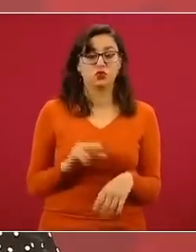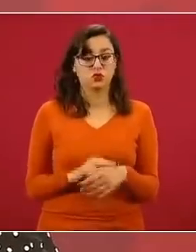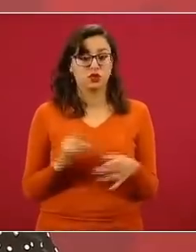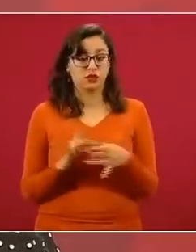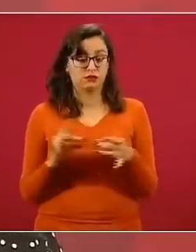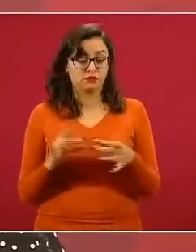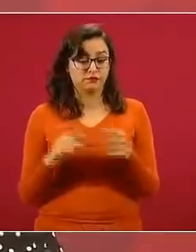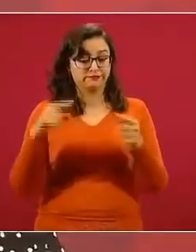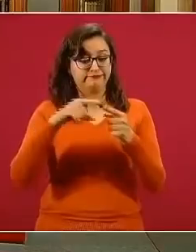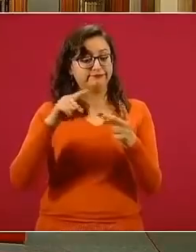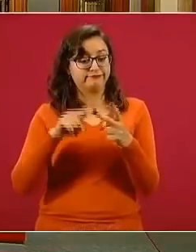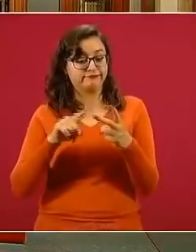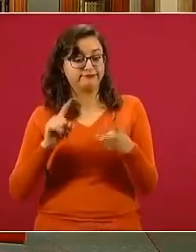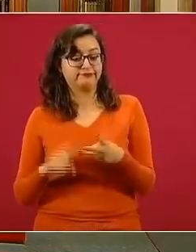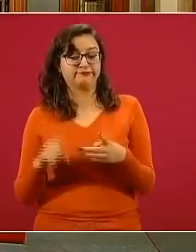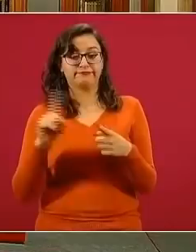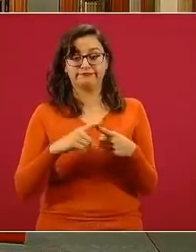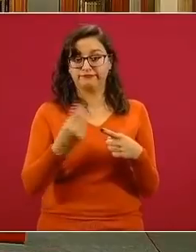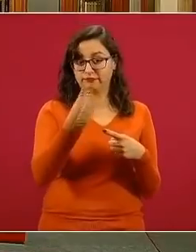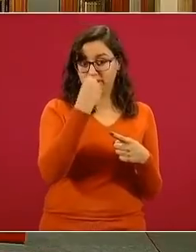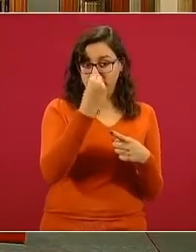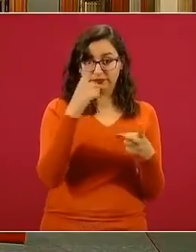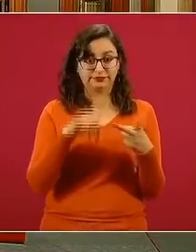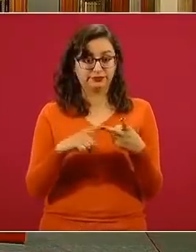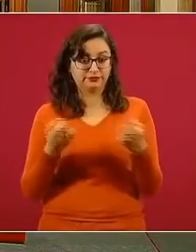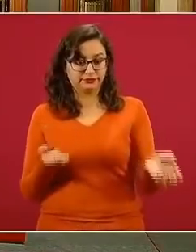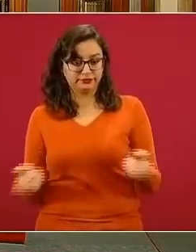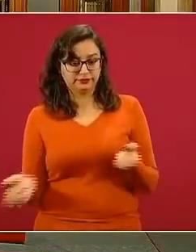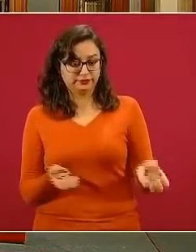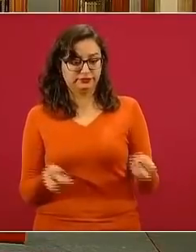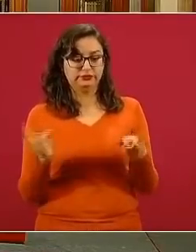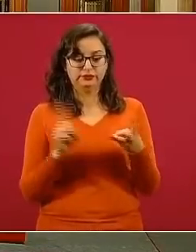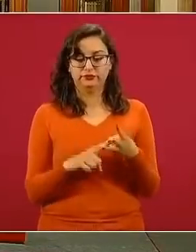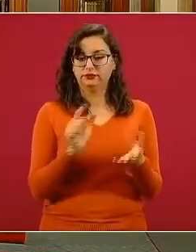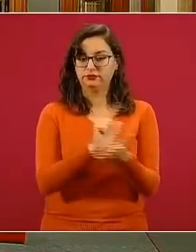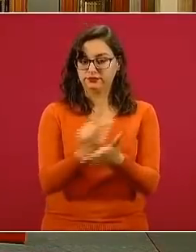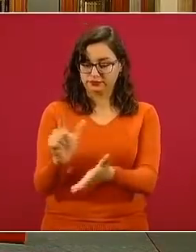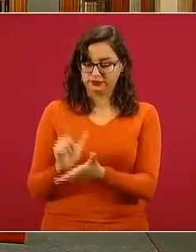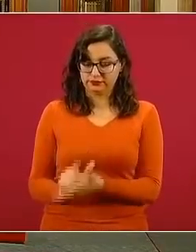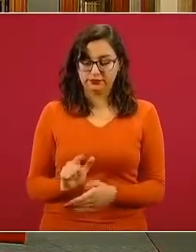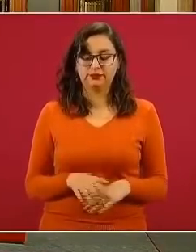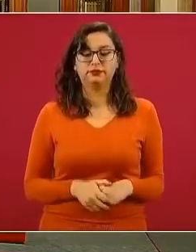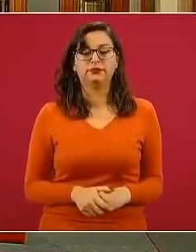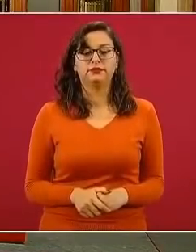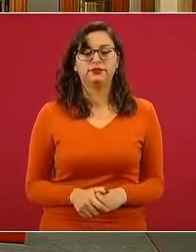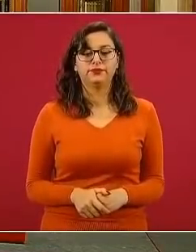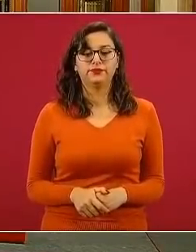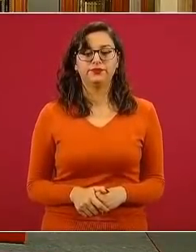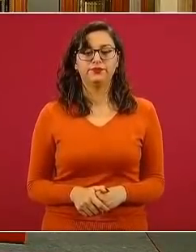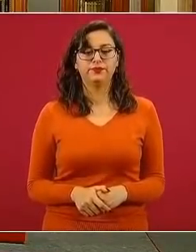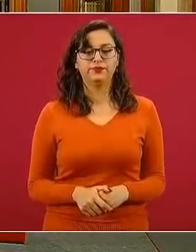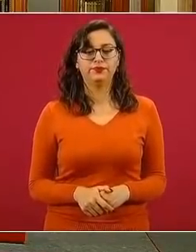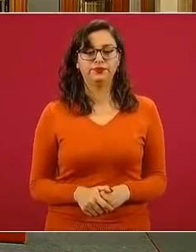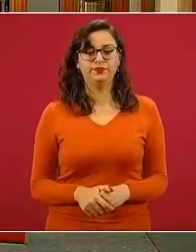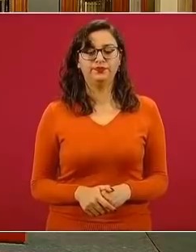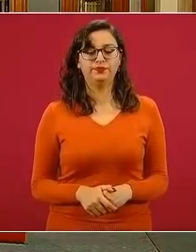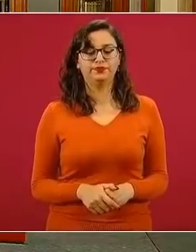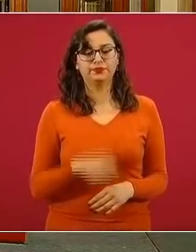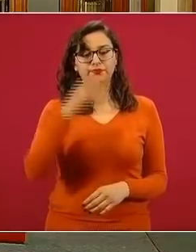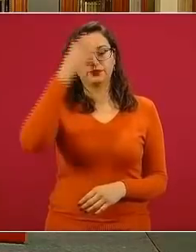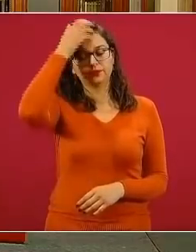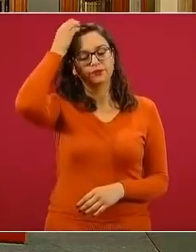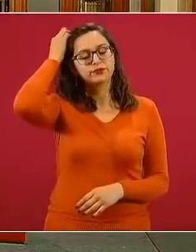tres ejes, que es la alimentación, la actividad física, la higiene y la limpieza. Otra de las